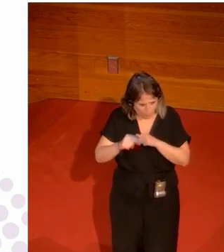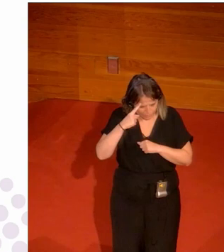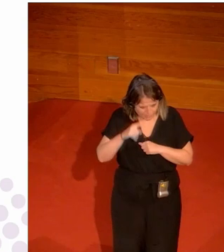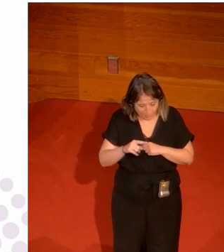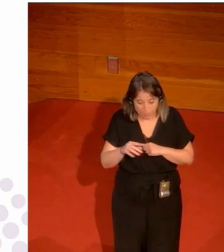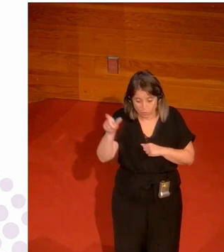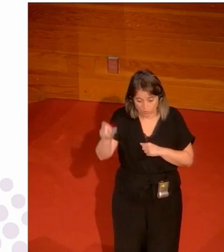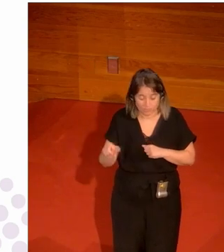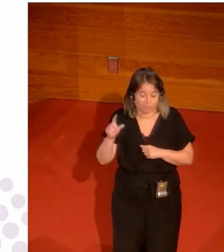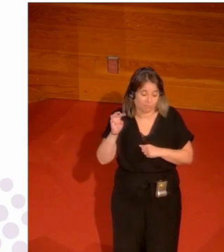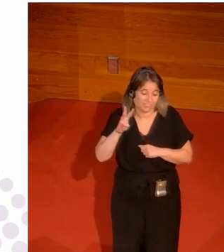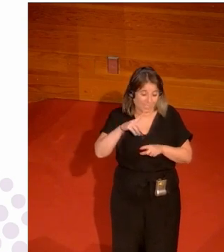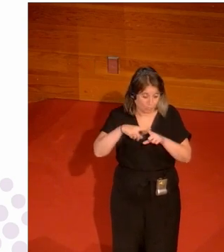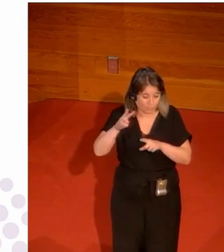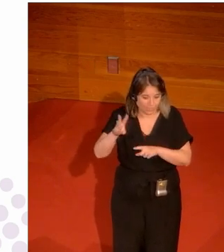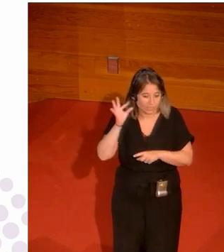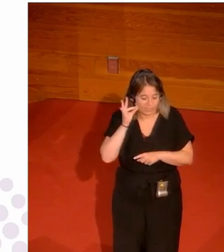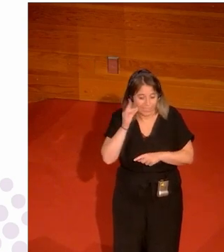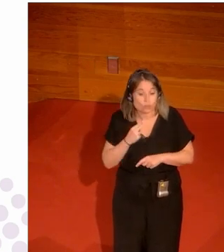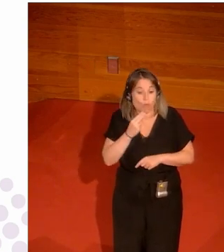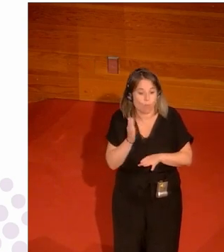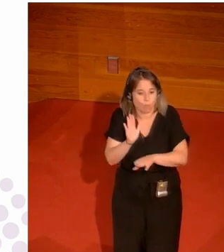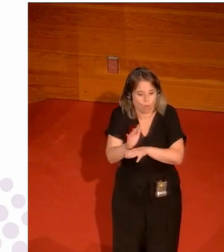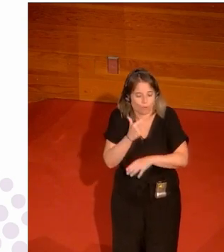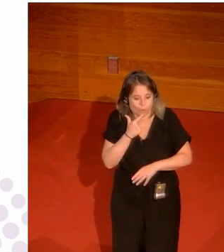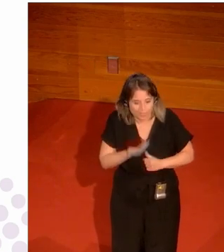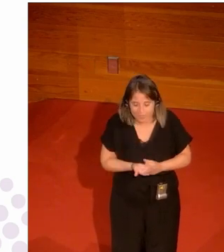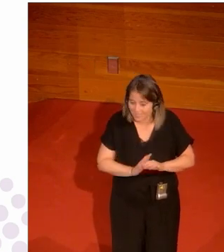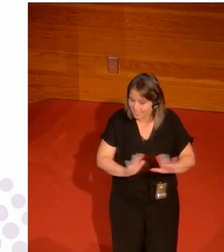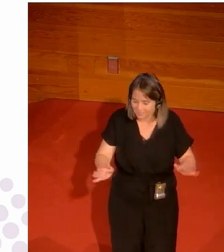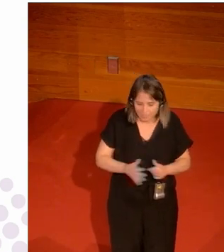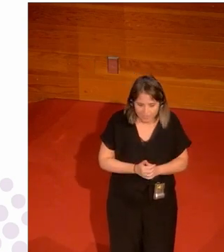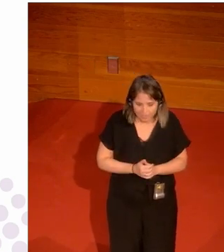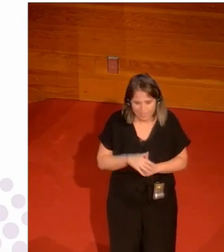con ella ella ella lo que hace es oye mira este éxito lo tengo ya está